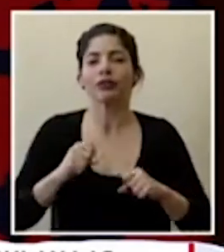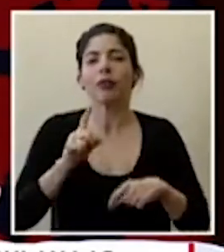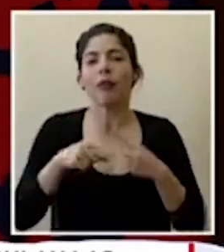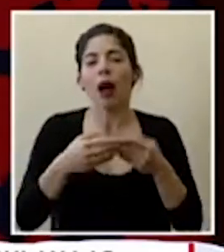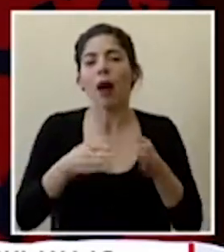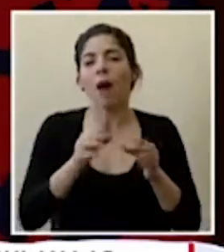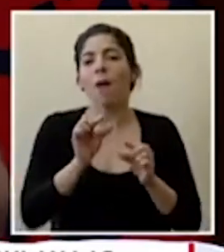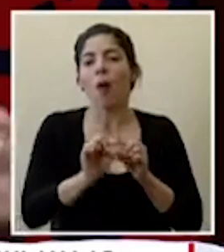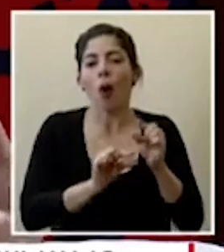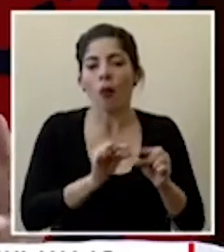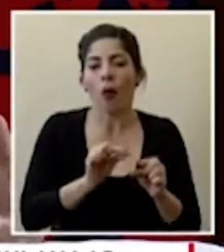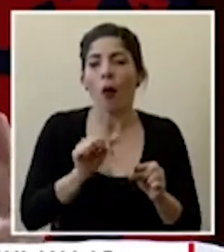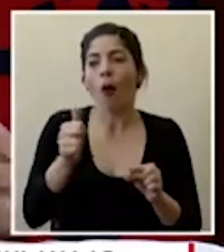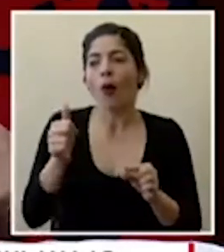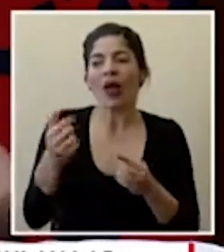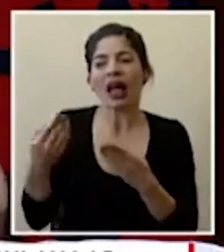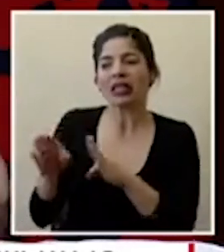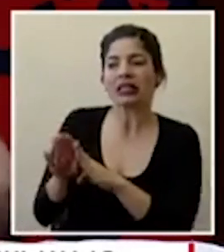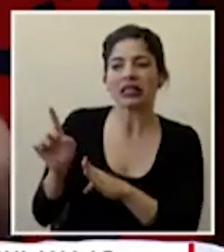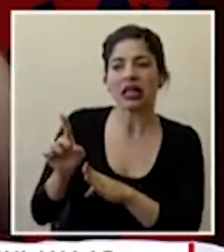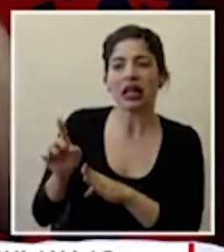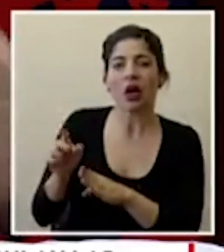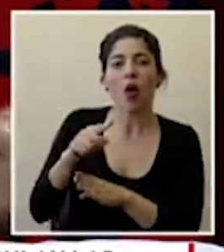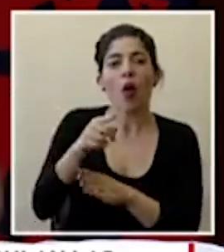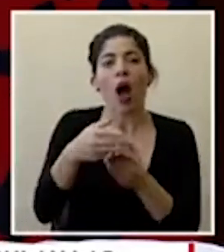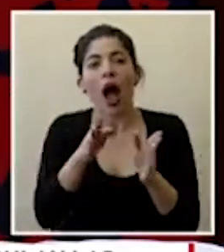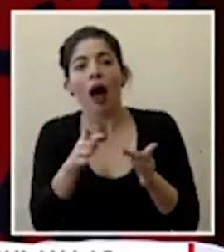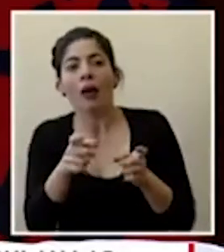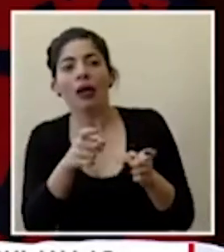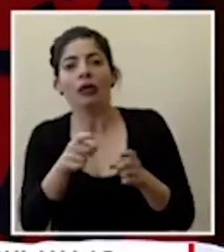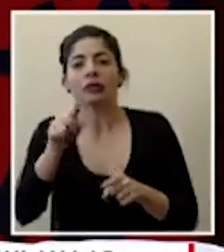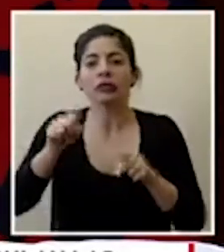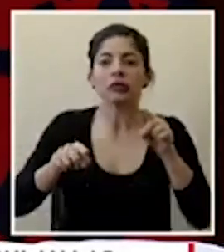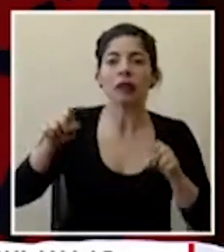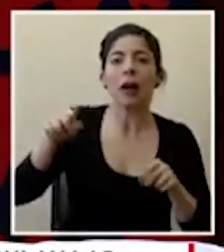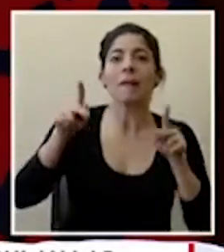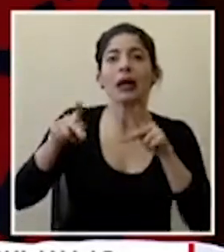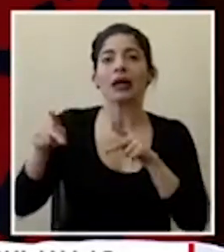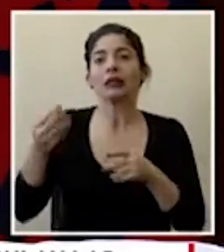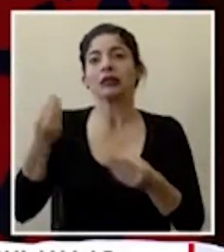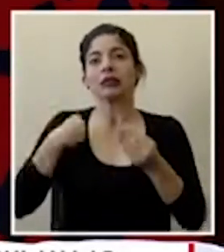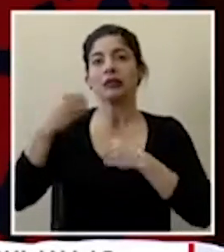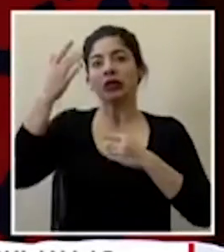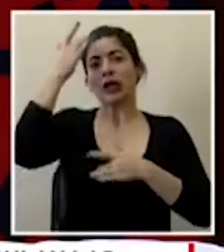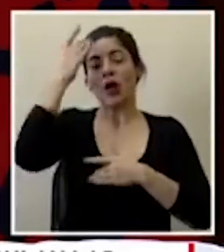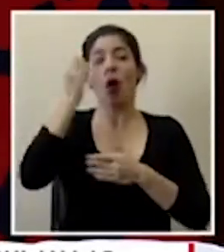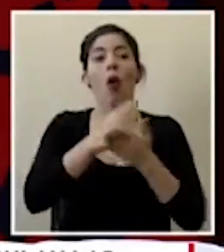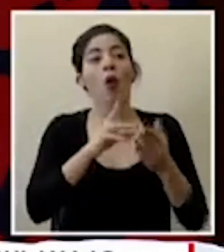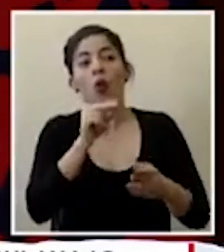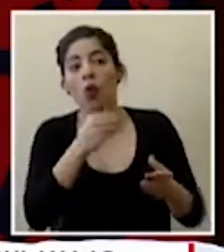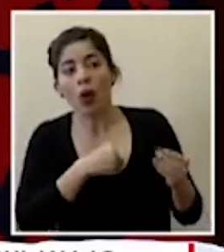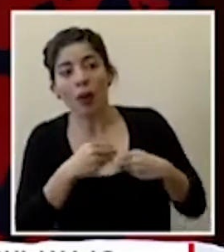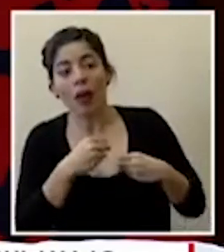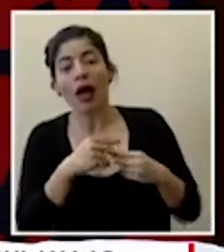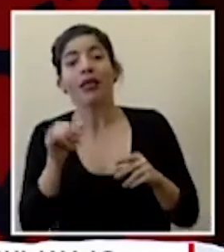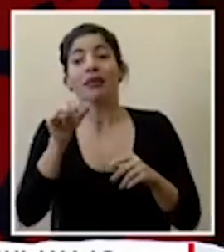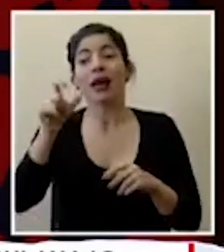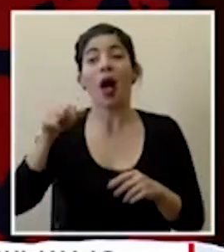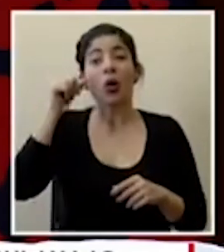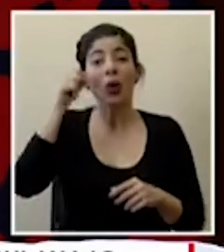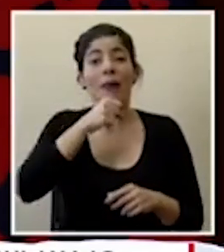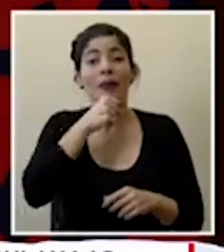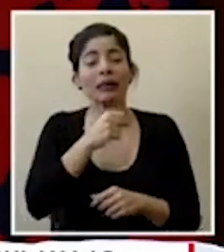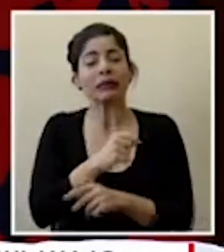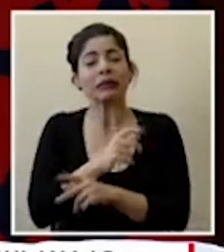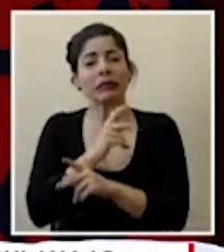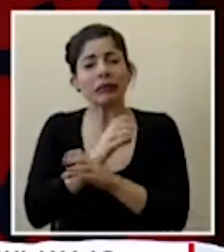poco a poco cerrar medir este la cantidad de personas que se están contagiando o que no se están contagiando proteger a nuestros adultos mayores y a